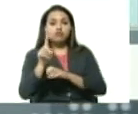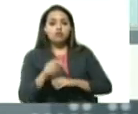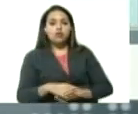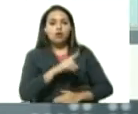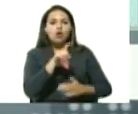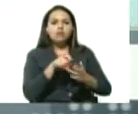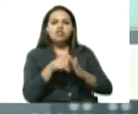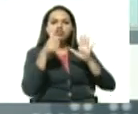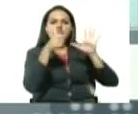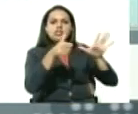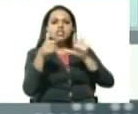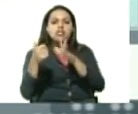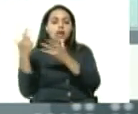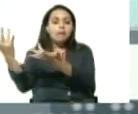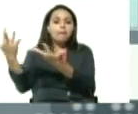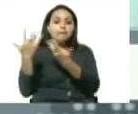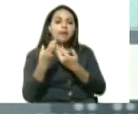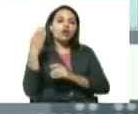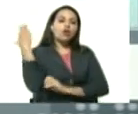son llegados de Colombia